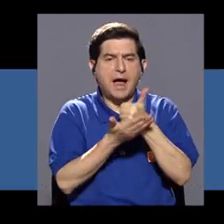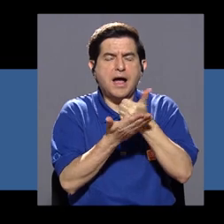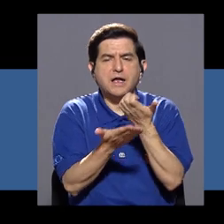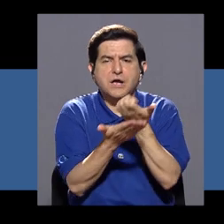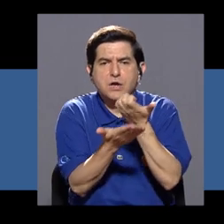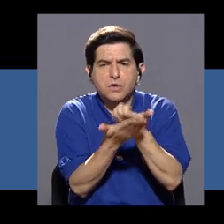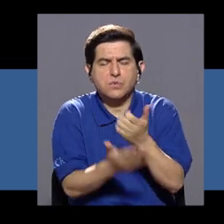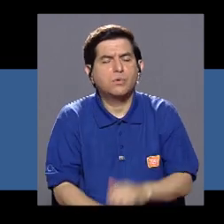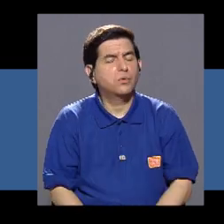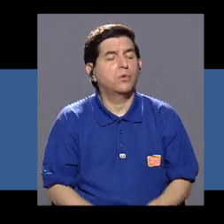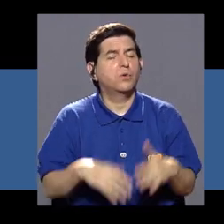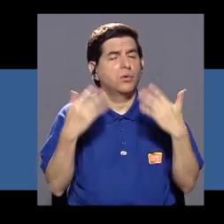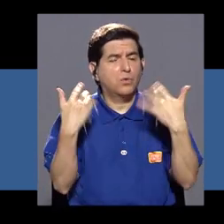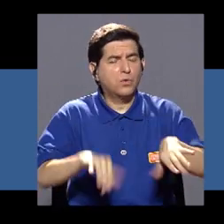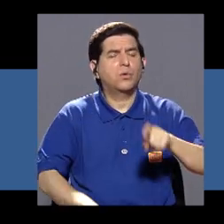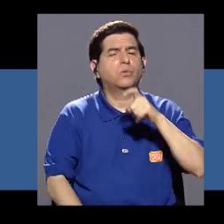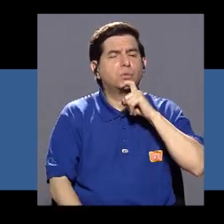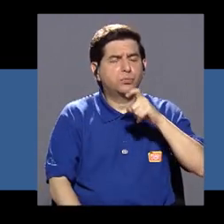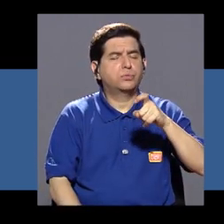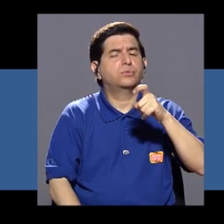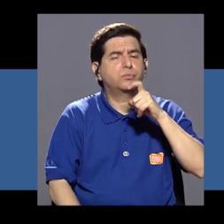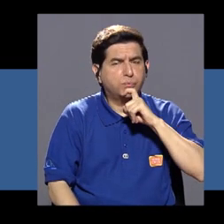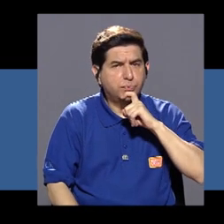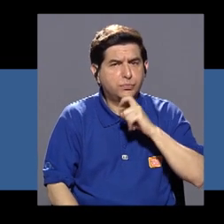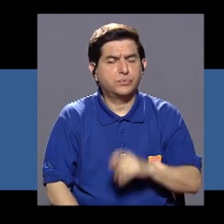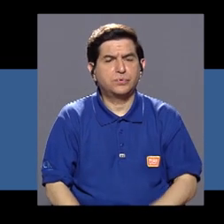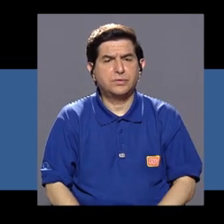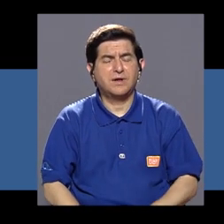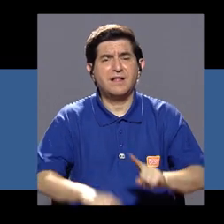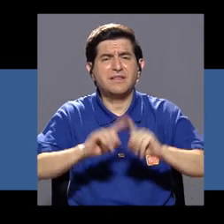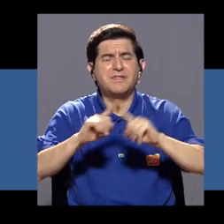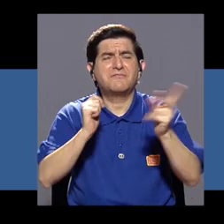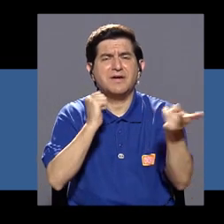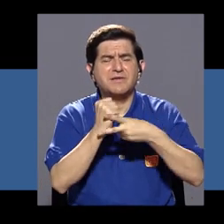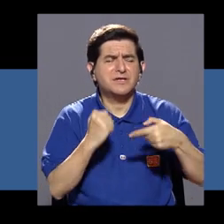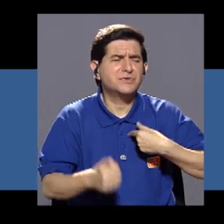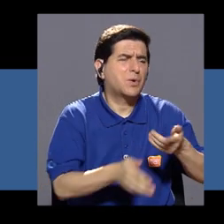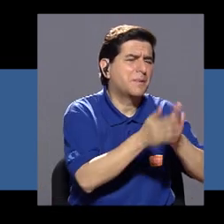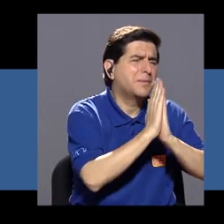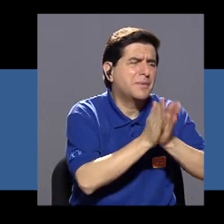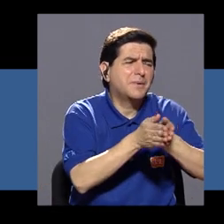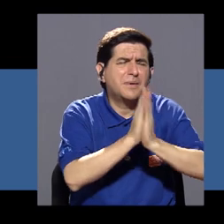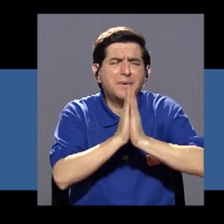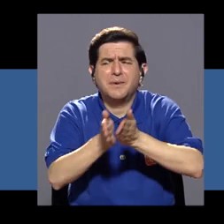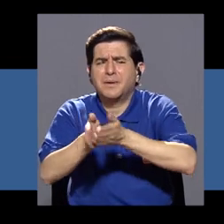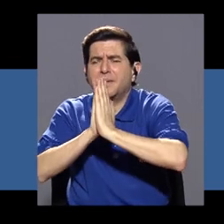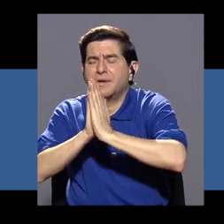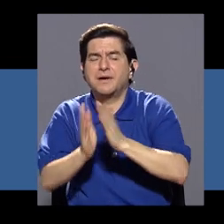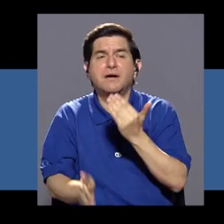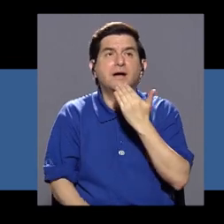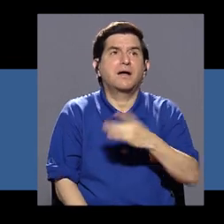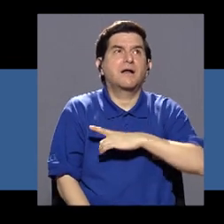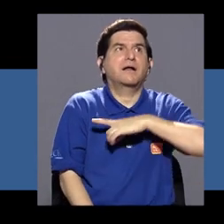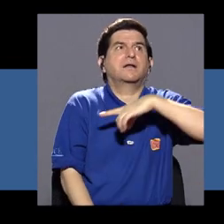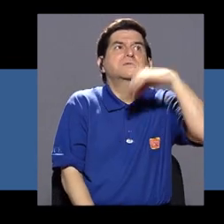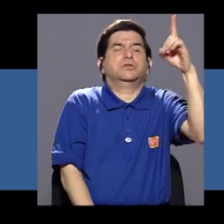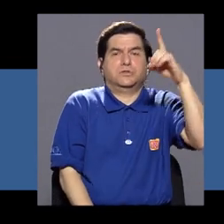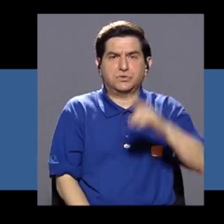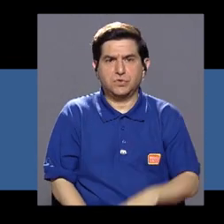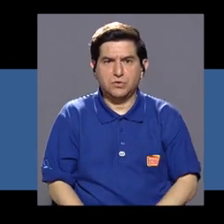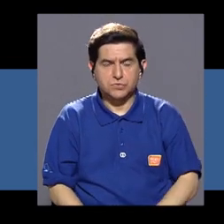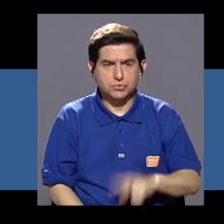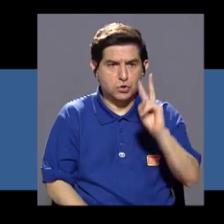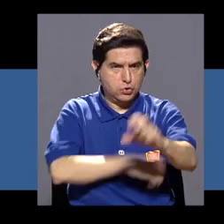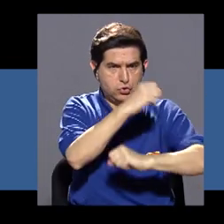subsidio, me costó mucho, me costó mucho porque en muchas ocasiones lo fui a solicitar y gracias a Dios